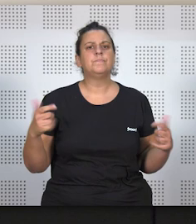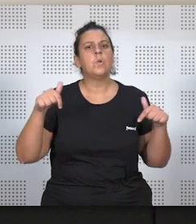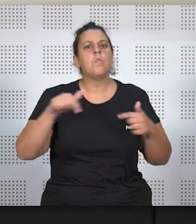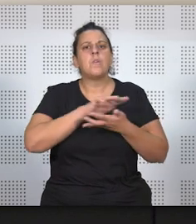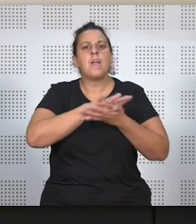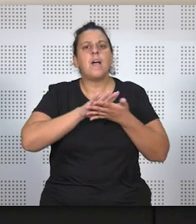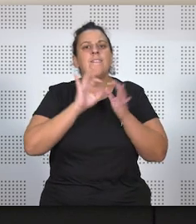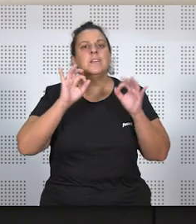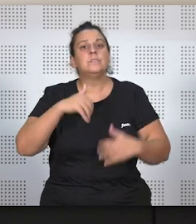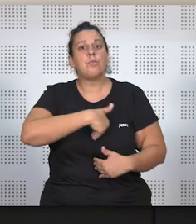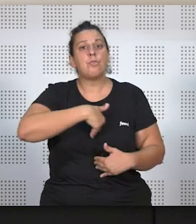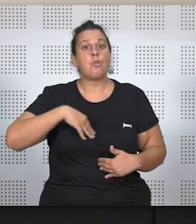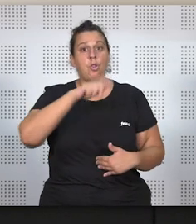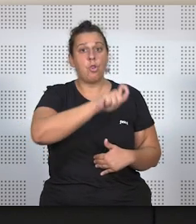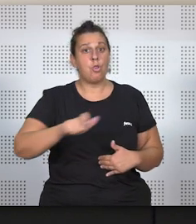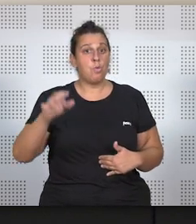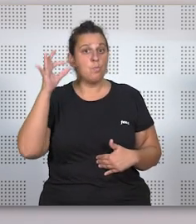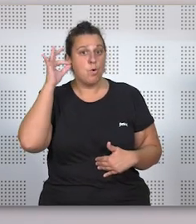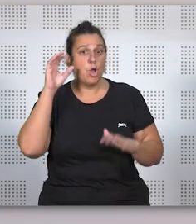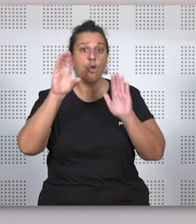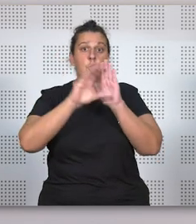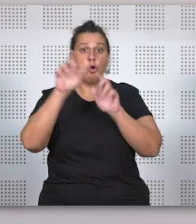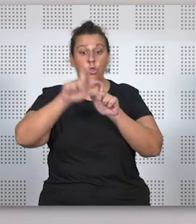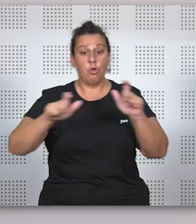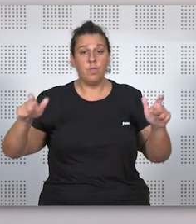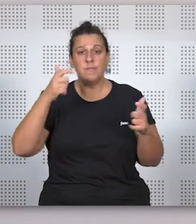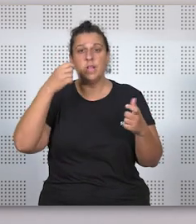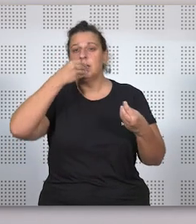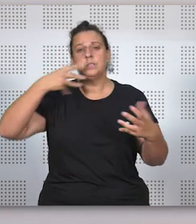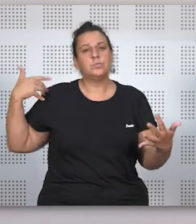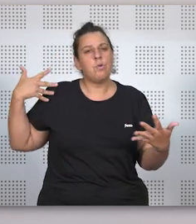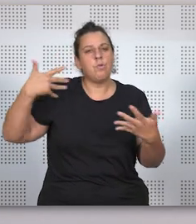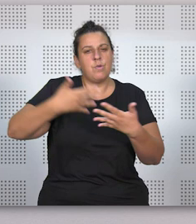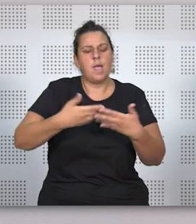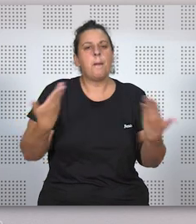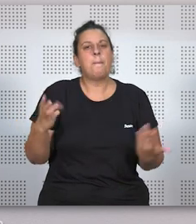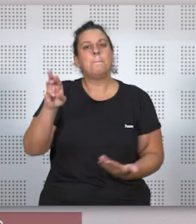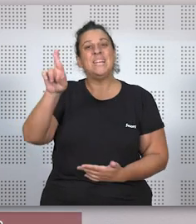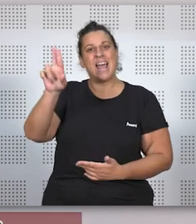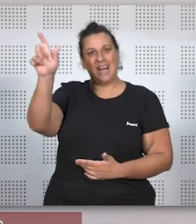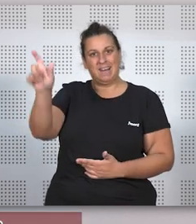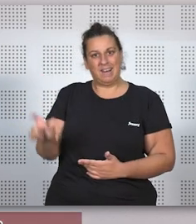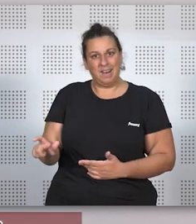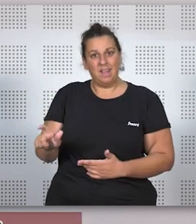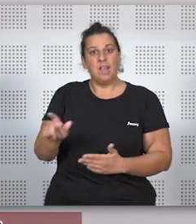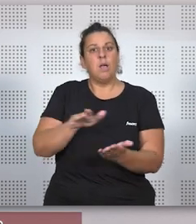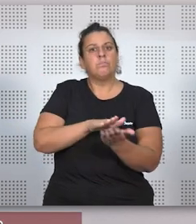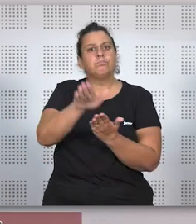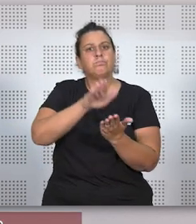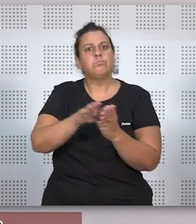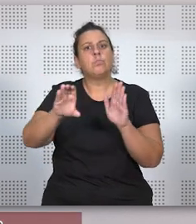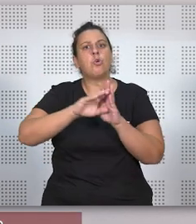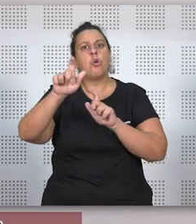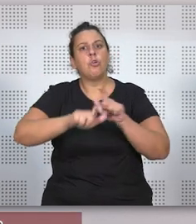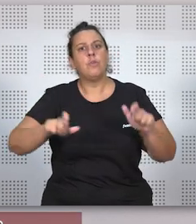El a hablar sobre el papel de la mujer en el Código Civil a lo largo de la historia. Pilar, la publicación del Código